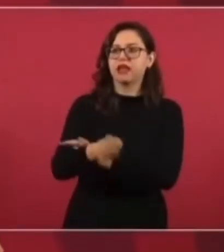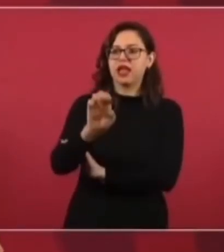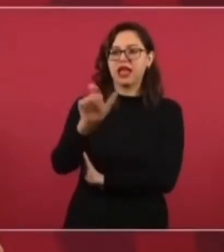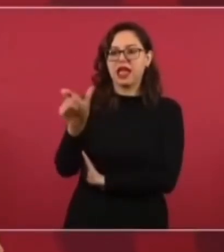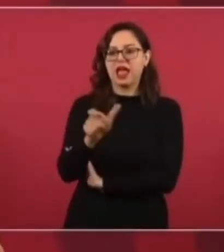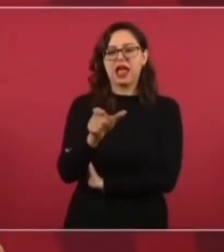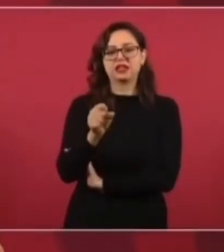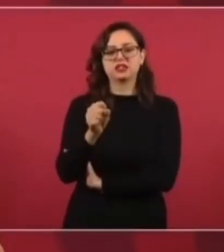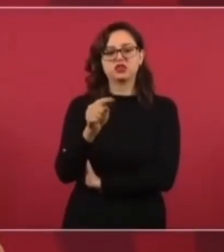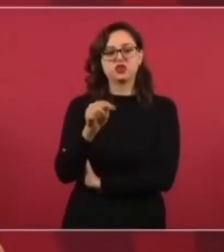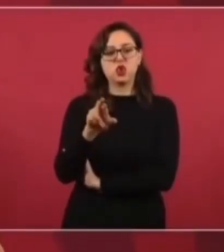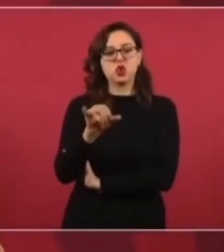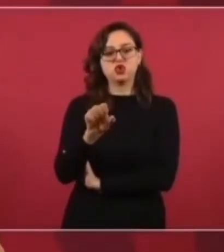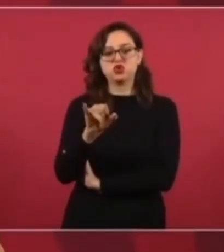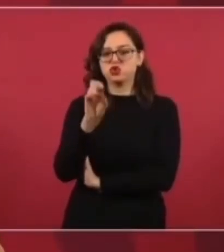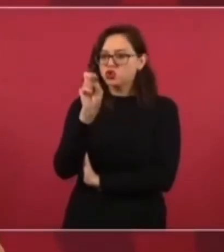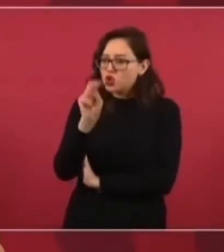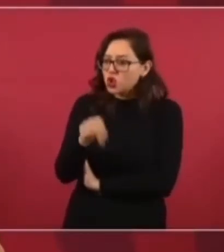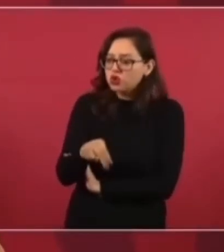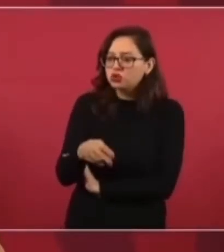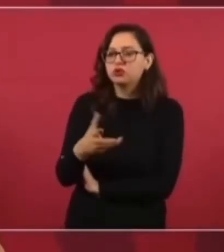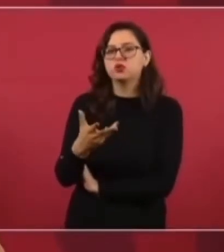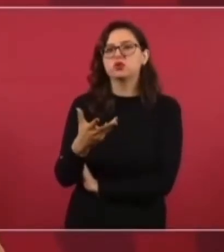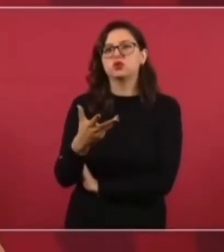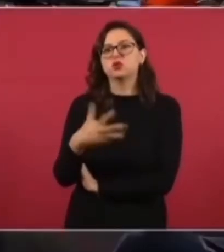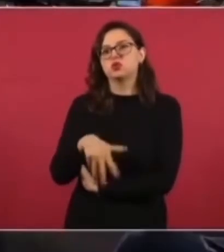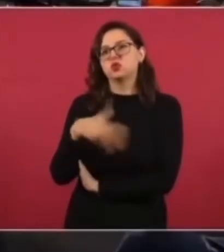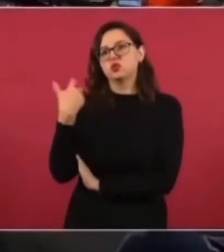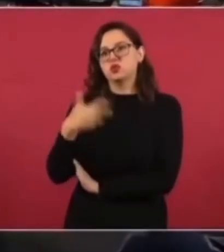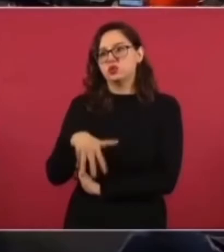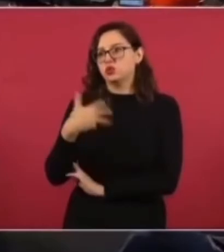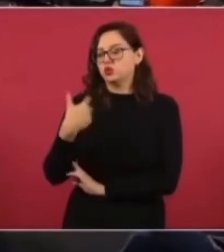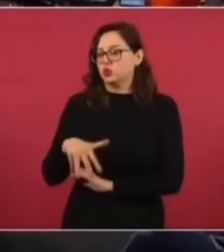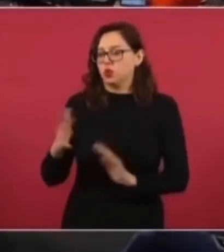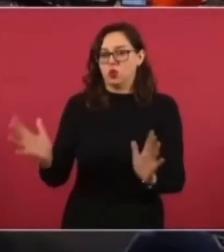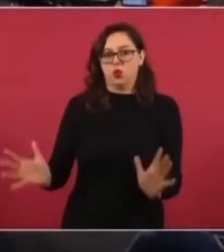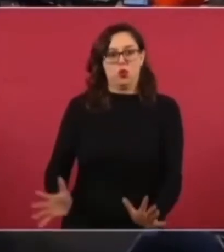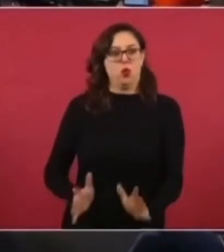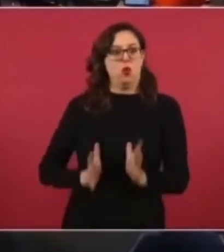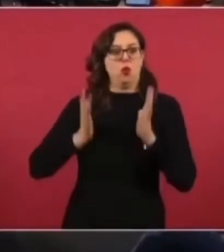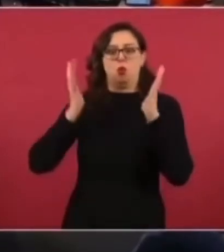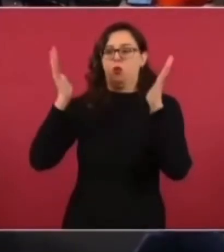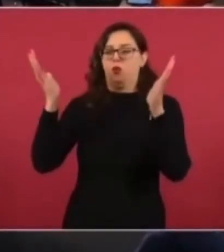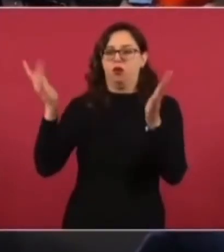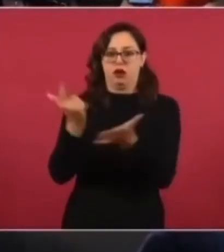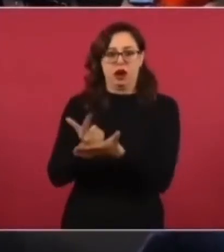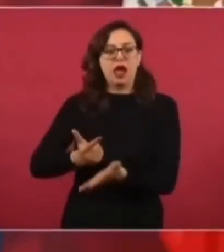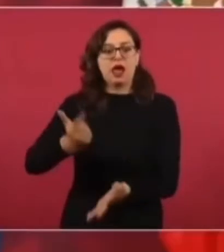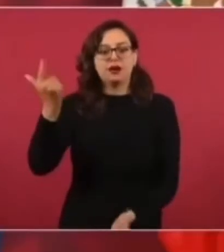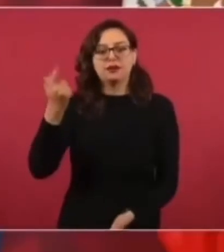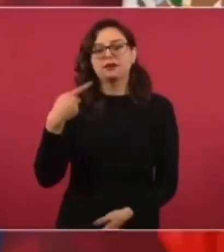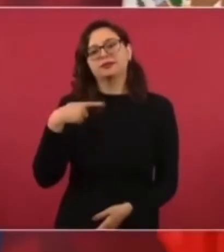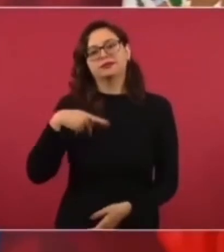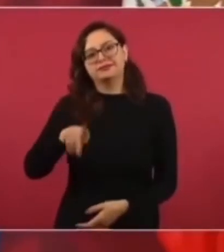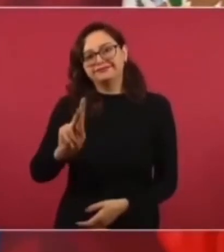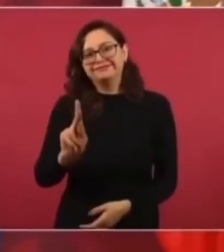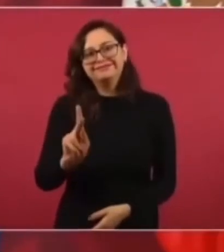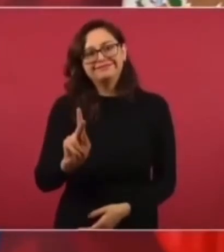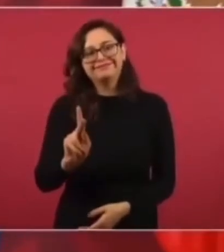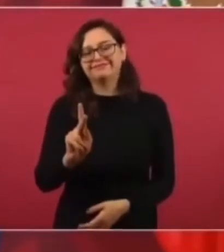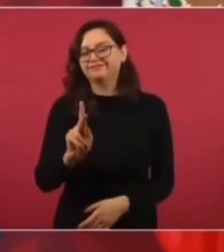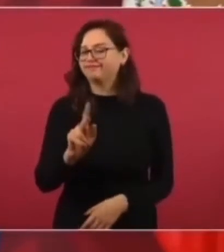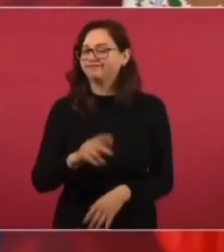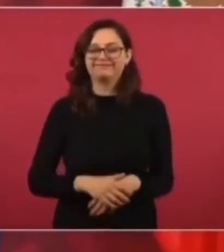Asuntos muy delicados, pero todo, o en la mayoría de los